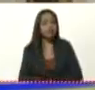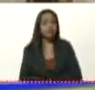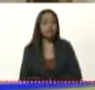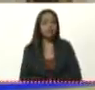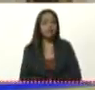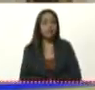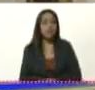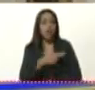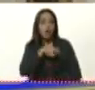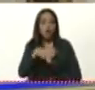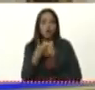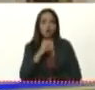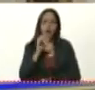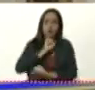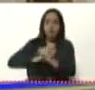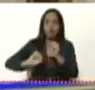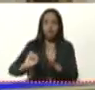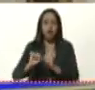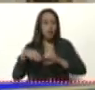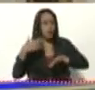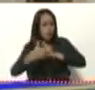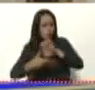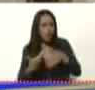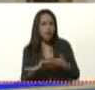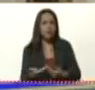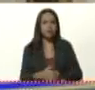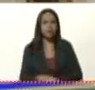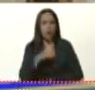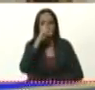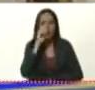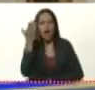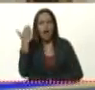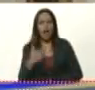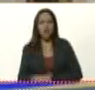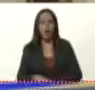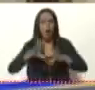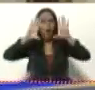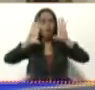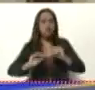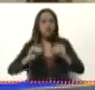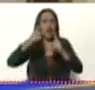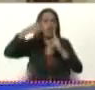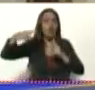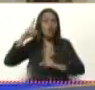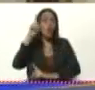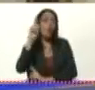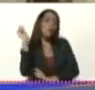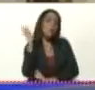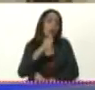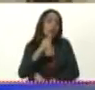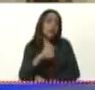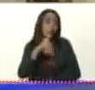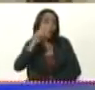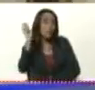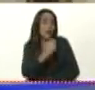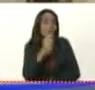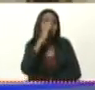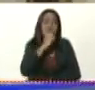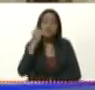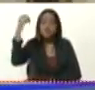Nosotros hemos enfrentado diversas crisis. Hace un año nos quitaron la luz por un mes, tuvimos un mes sin luz,